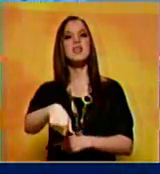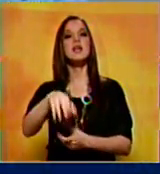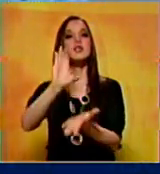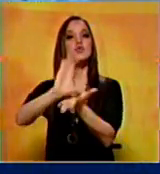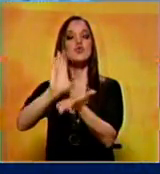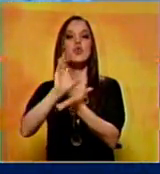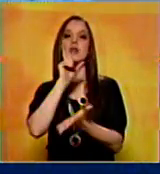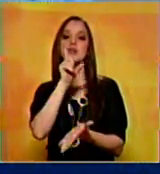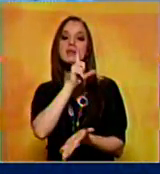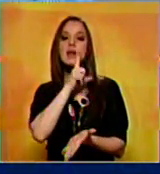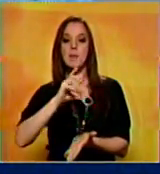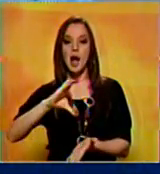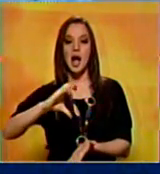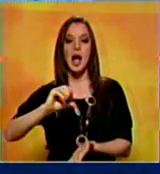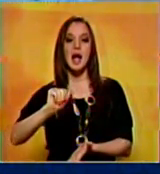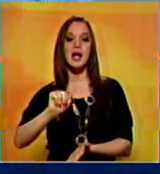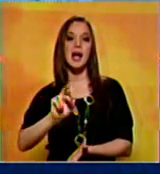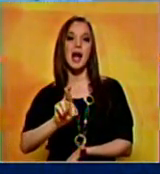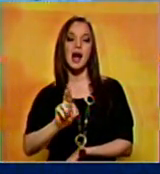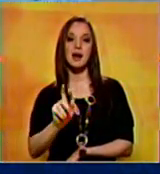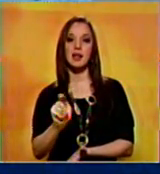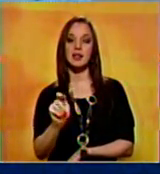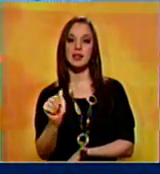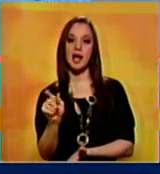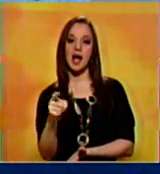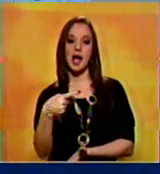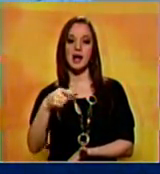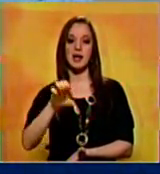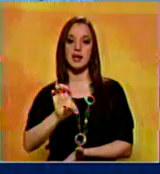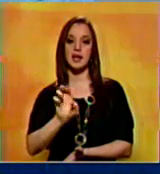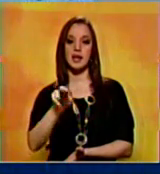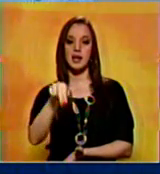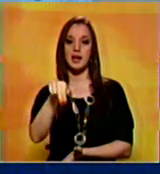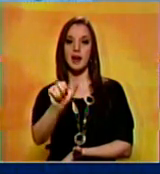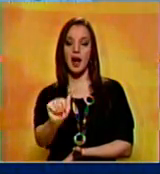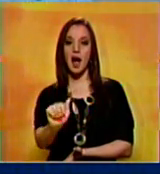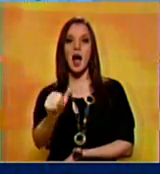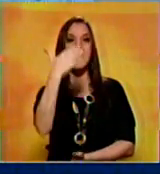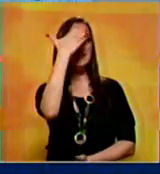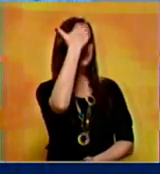nuestro saludo afectuoso a todo el pueblo de Colombia